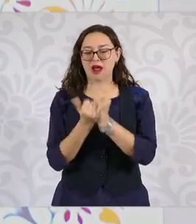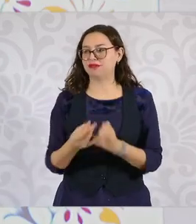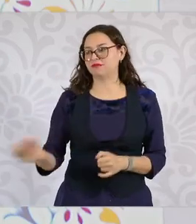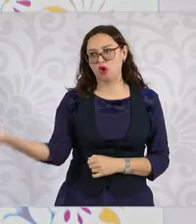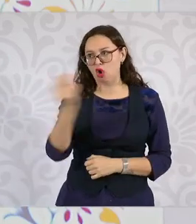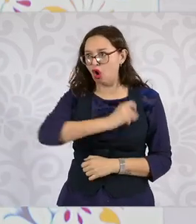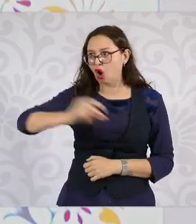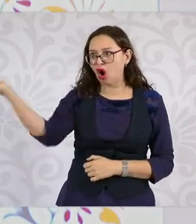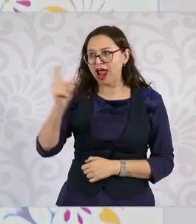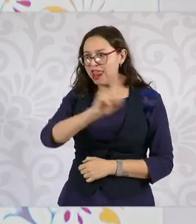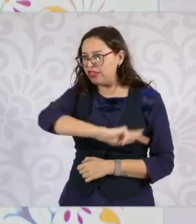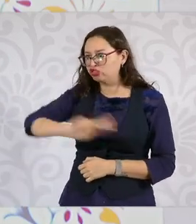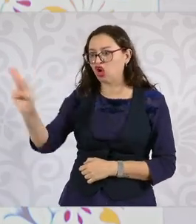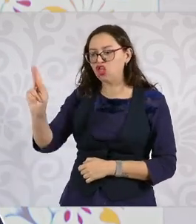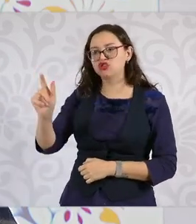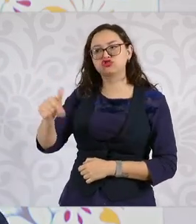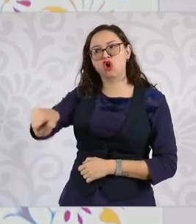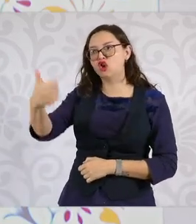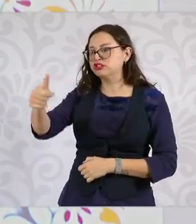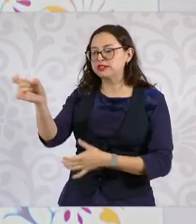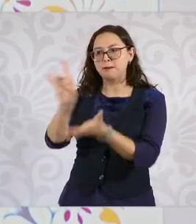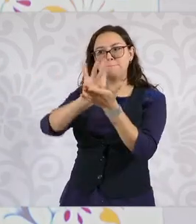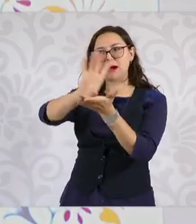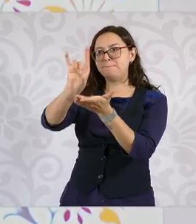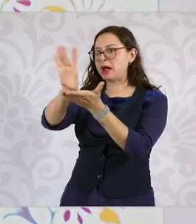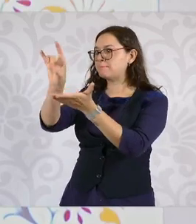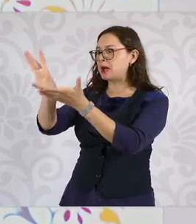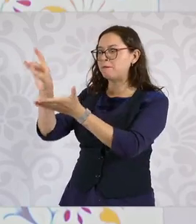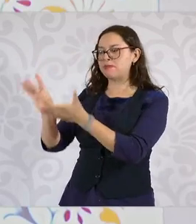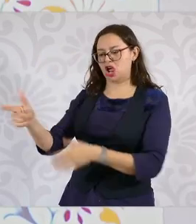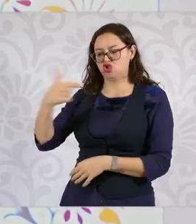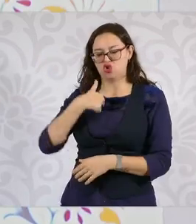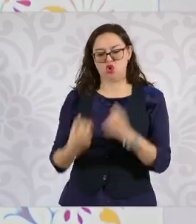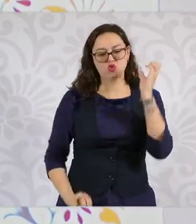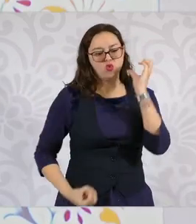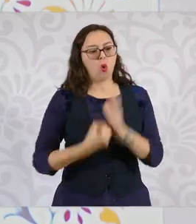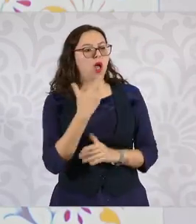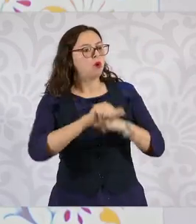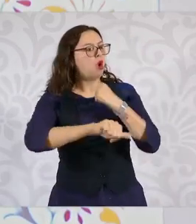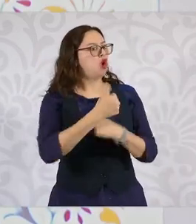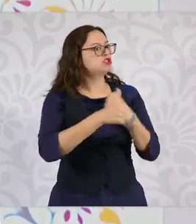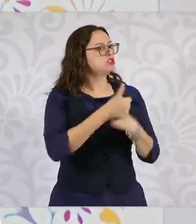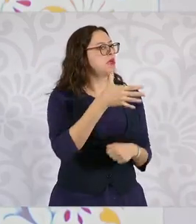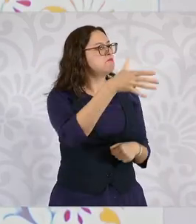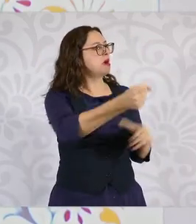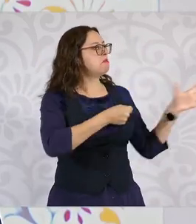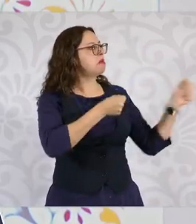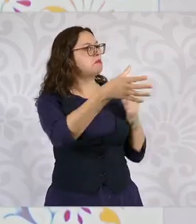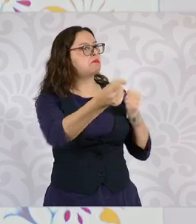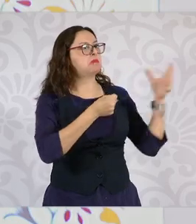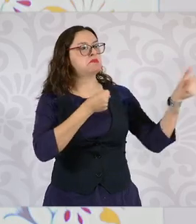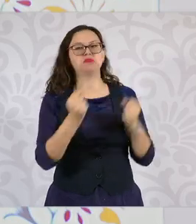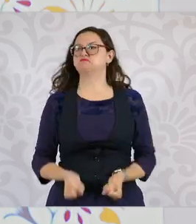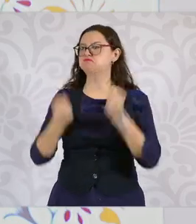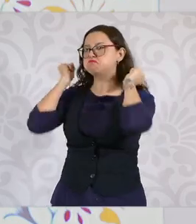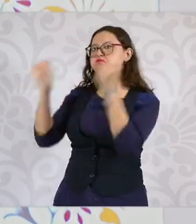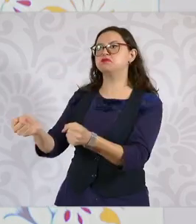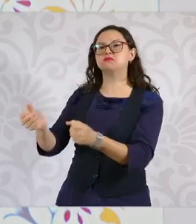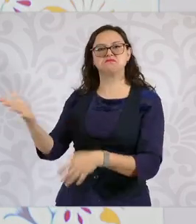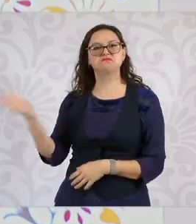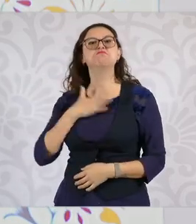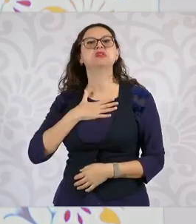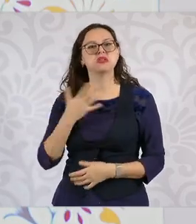todos los ministros actuales y la presidenta va a nombrar los once nuevos porque tenemos mayoría calificada como